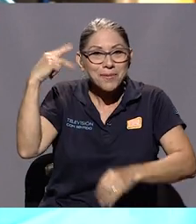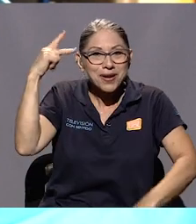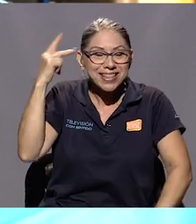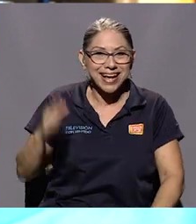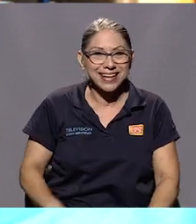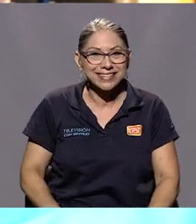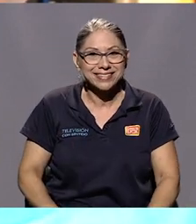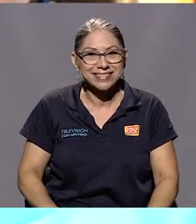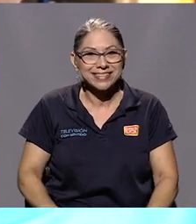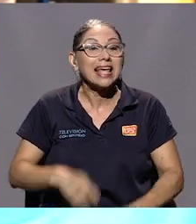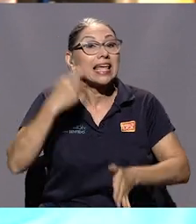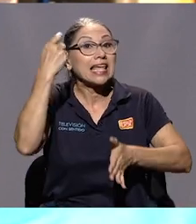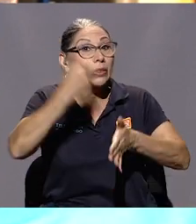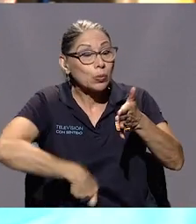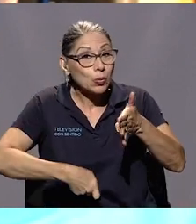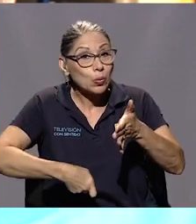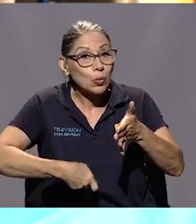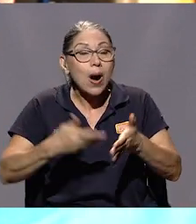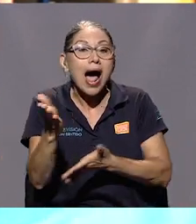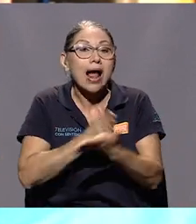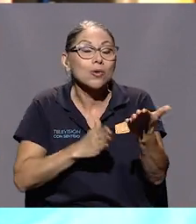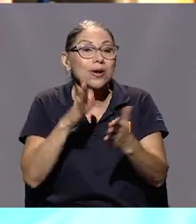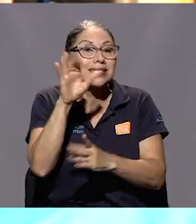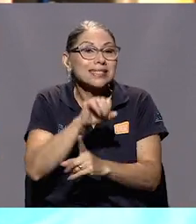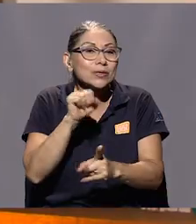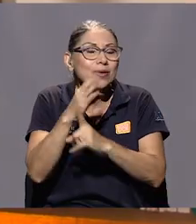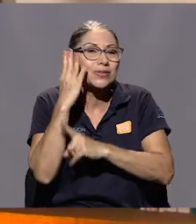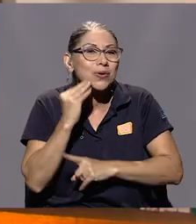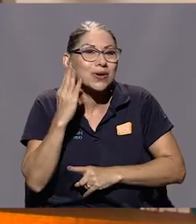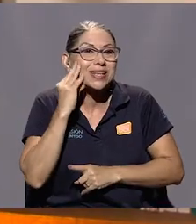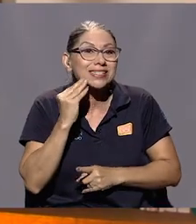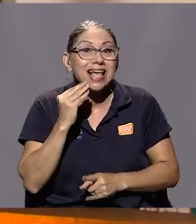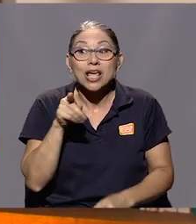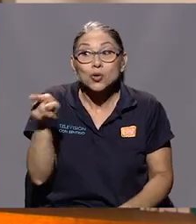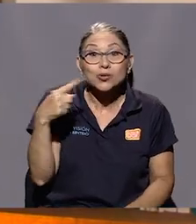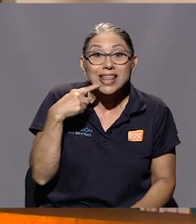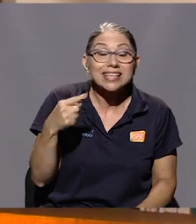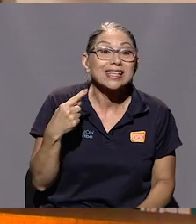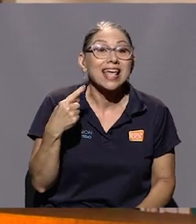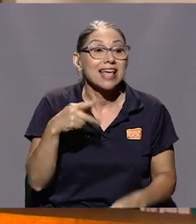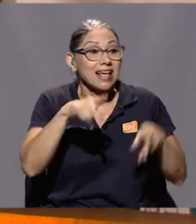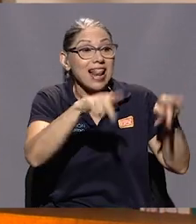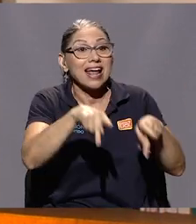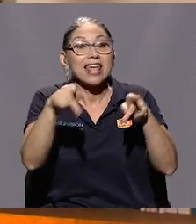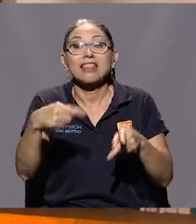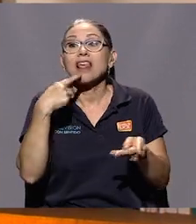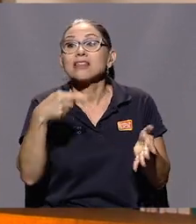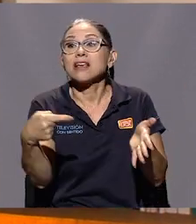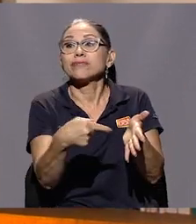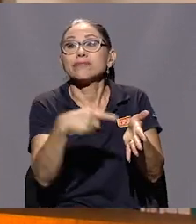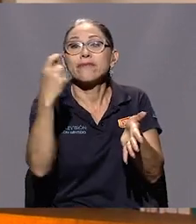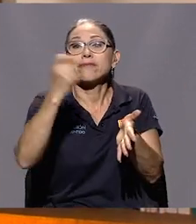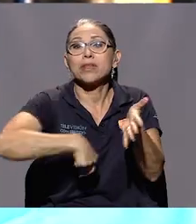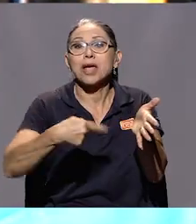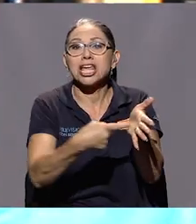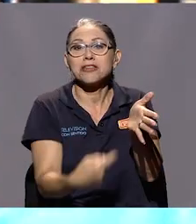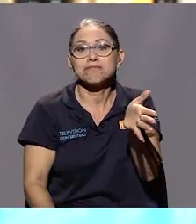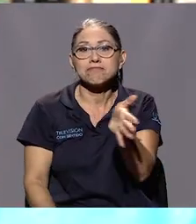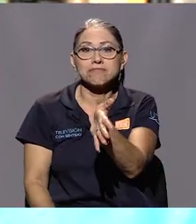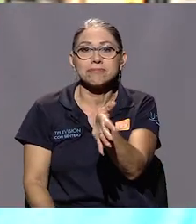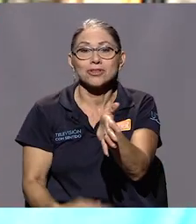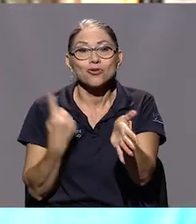Qué duro, qué duro, porque inclusive hay anécdotas en las que usted decía que le decían firme aquí nada más, ¿verdad? Que tenía que ver con